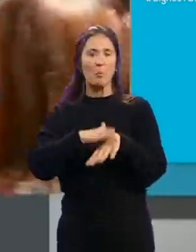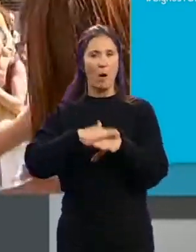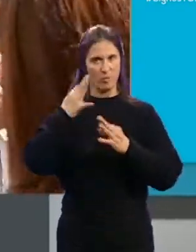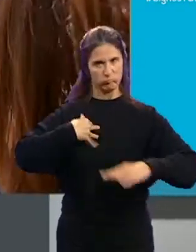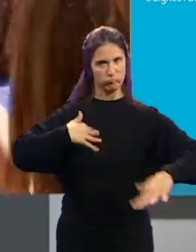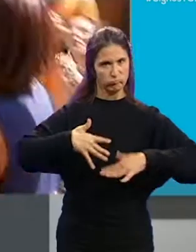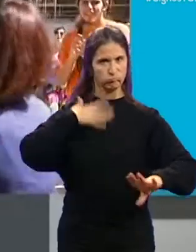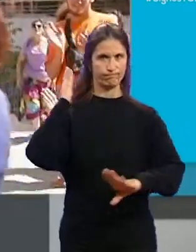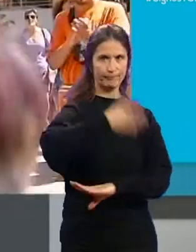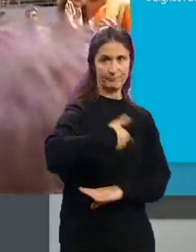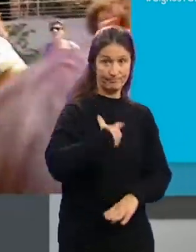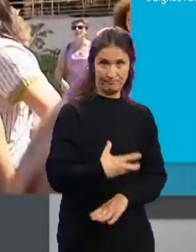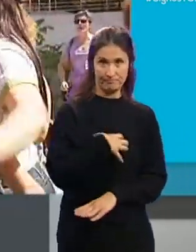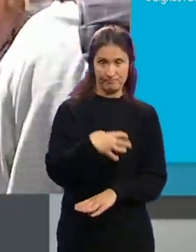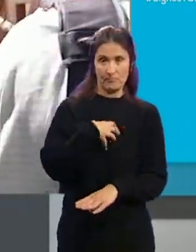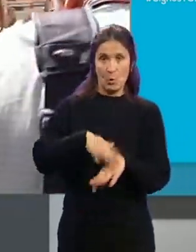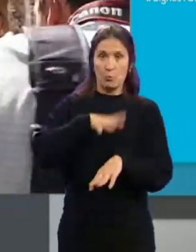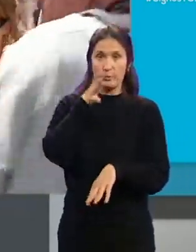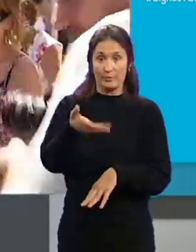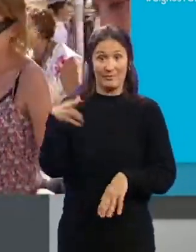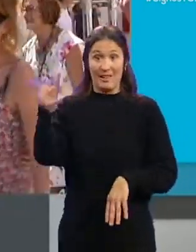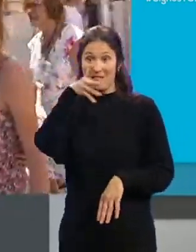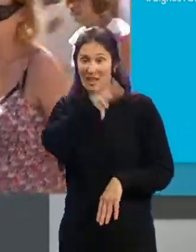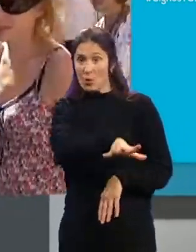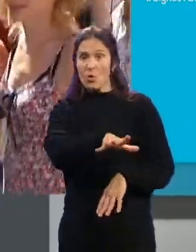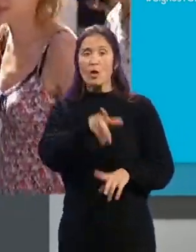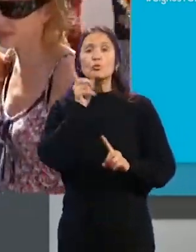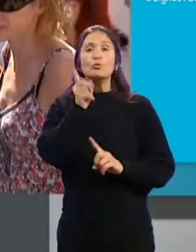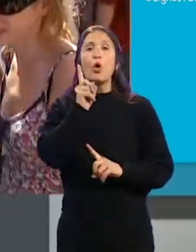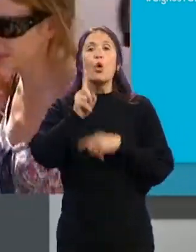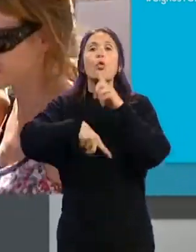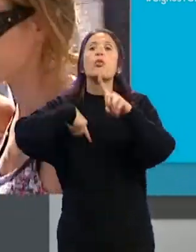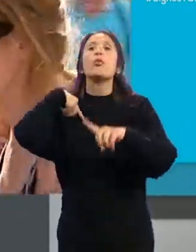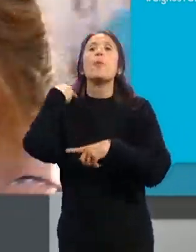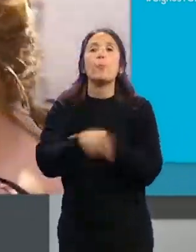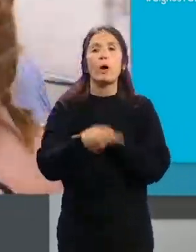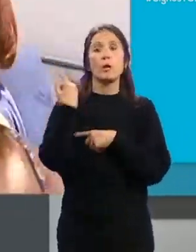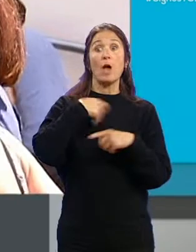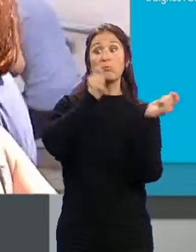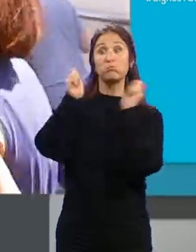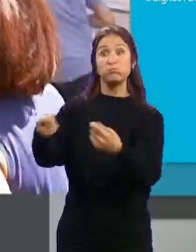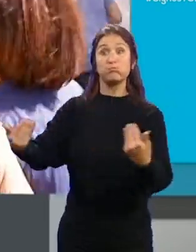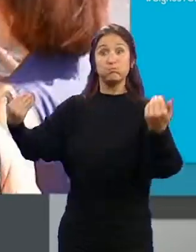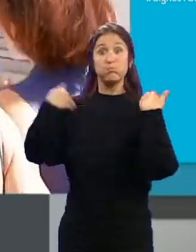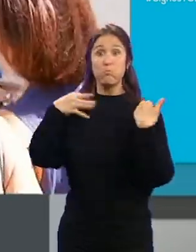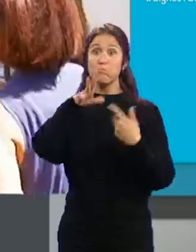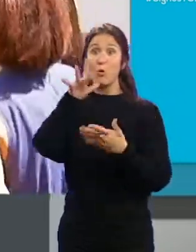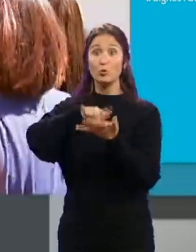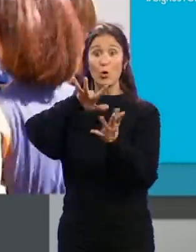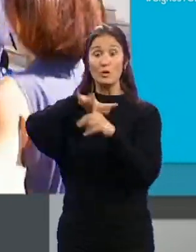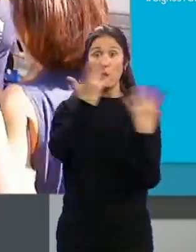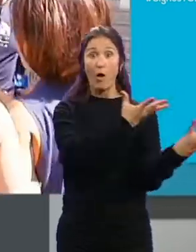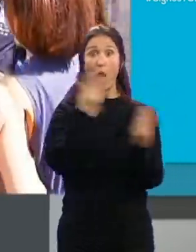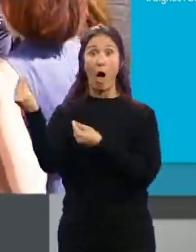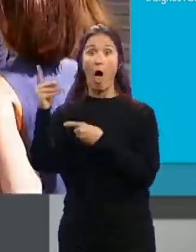acción penal... ...teniendo en cuenta además que la denuncia... ...se formuló sólo después de que se le hizo responsable... ...por la situación de sus